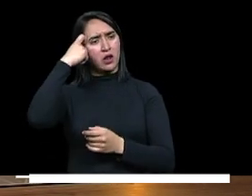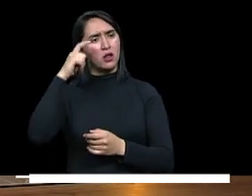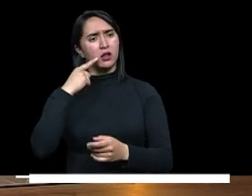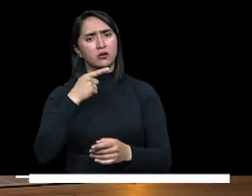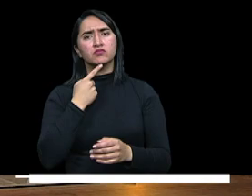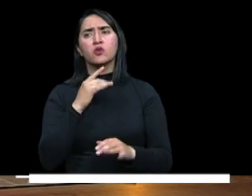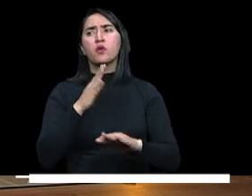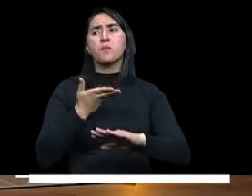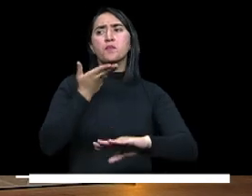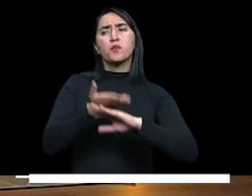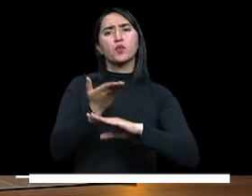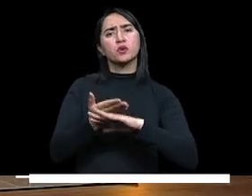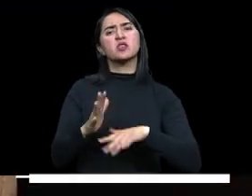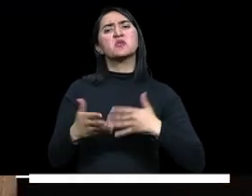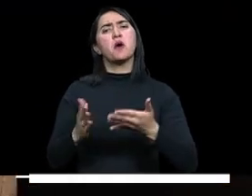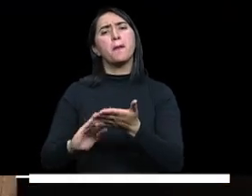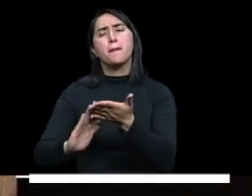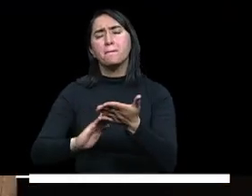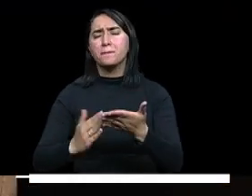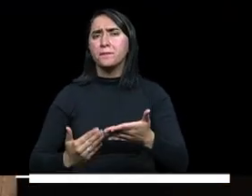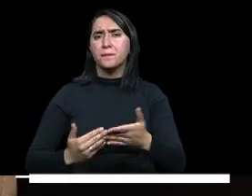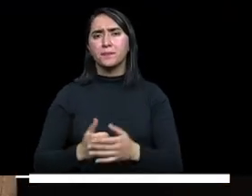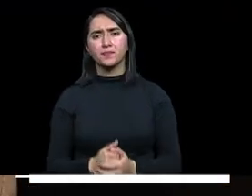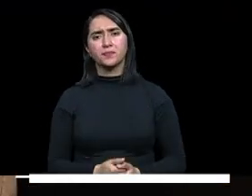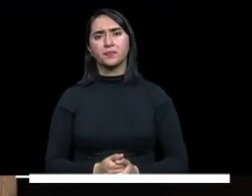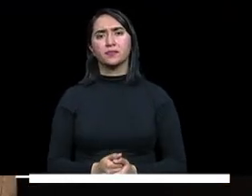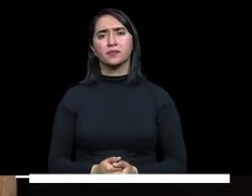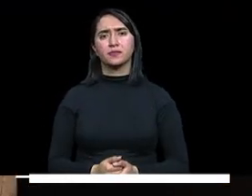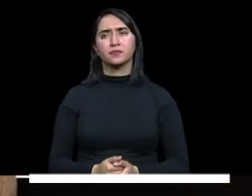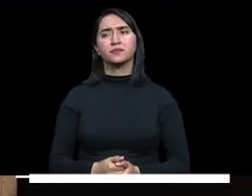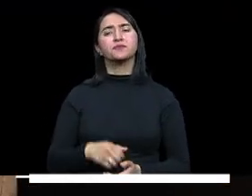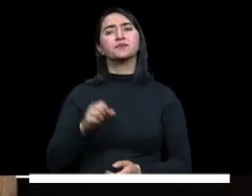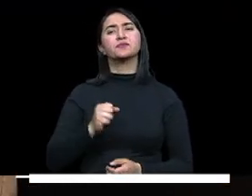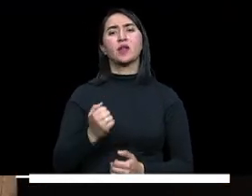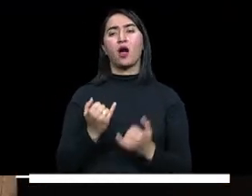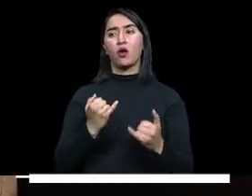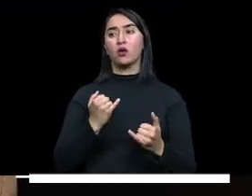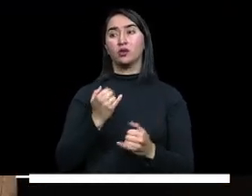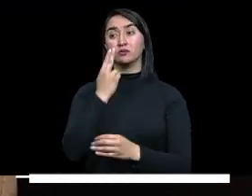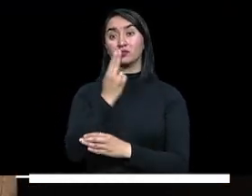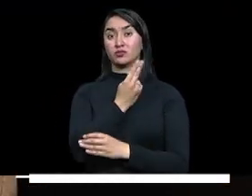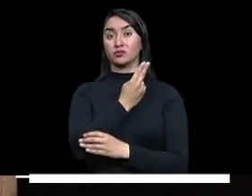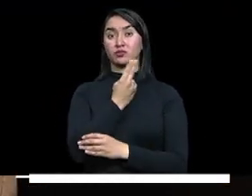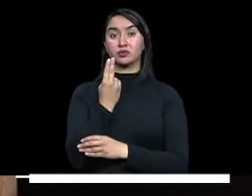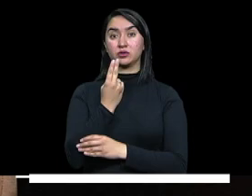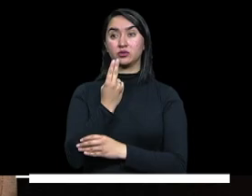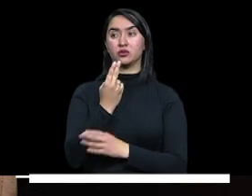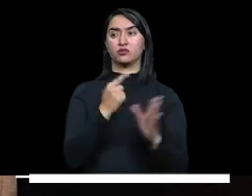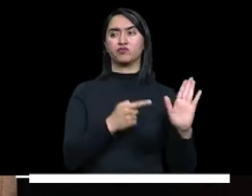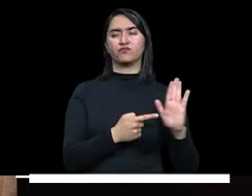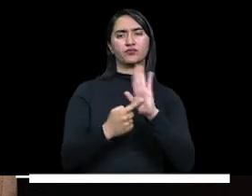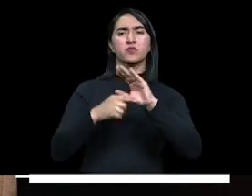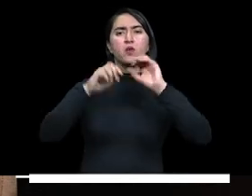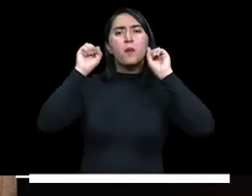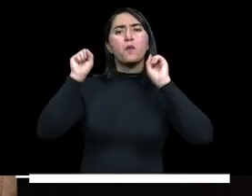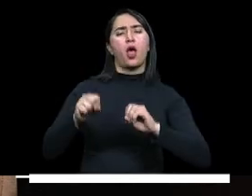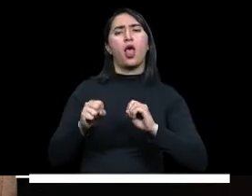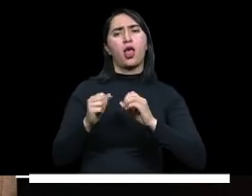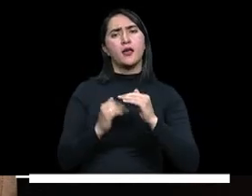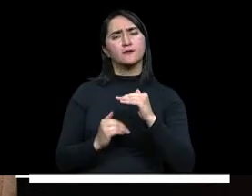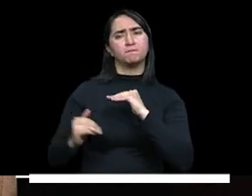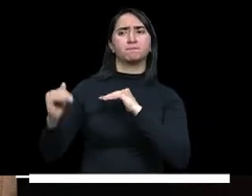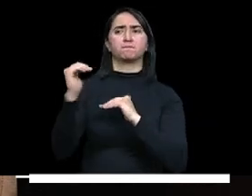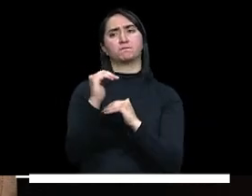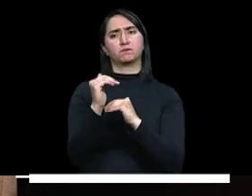mayores apuestas así es Rosy en el marco de este compromiso que nos permite avanzar